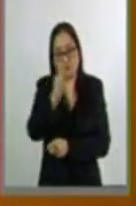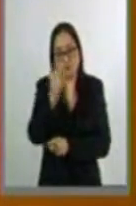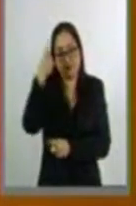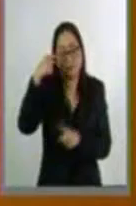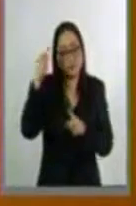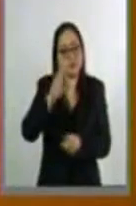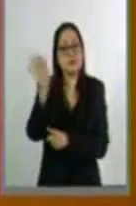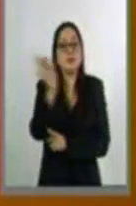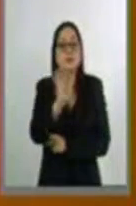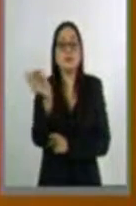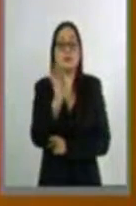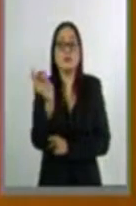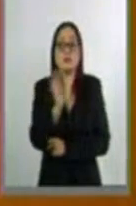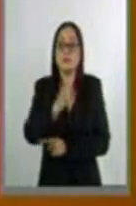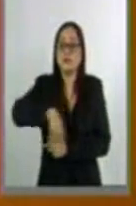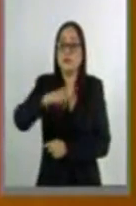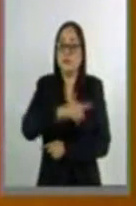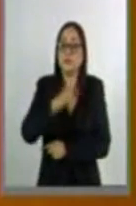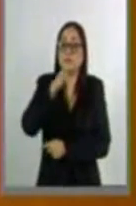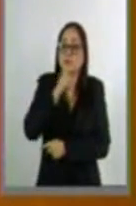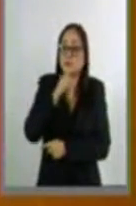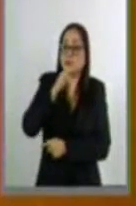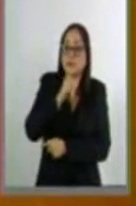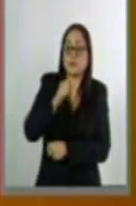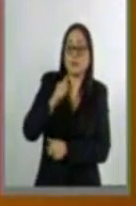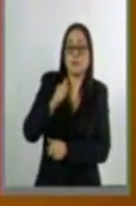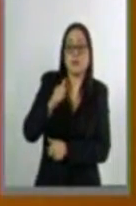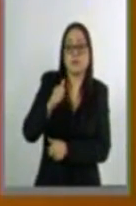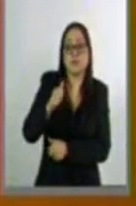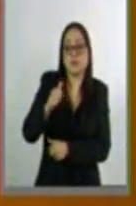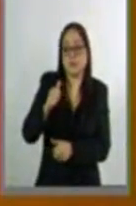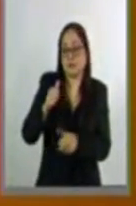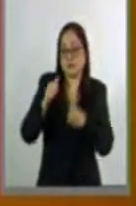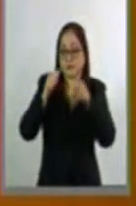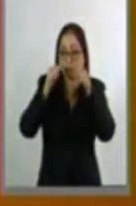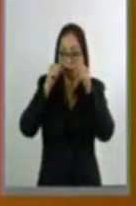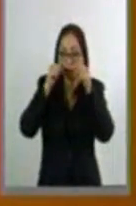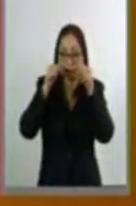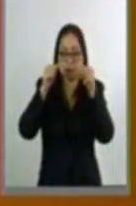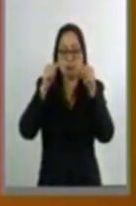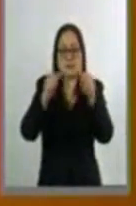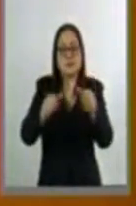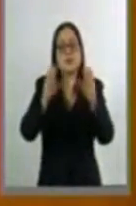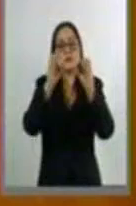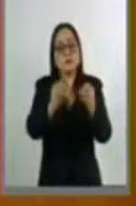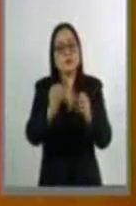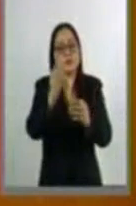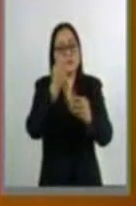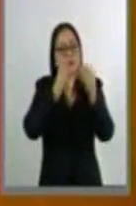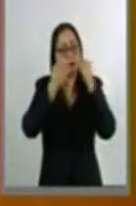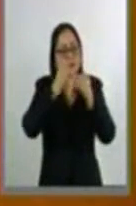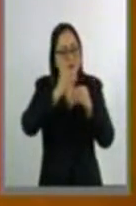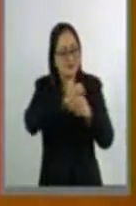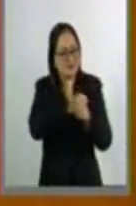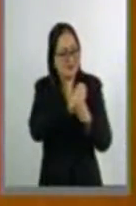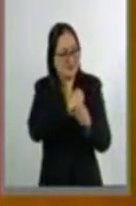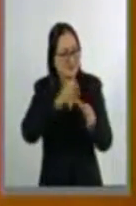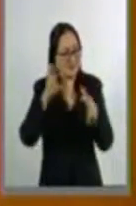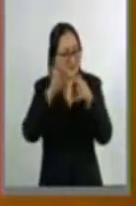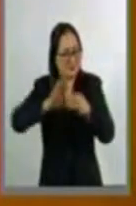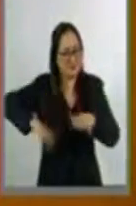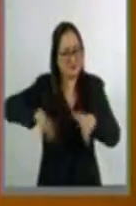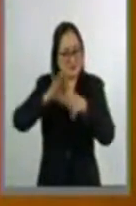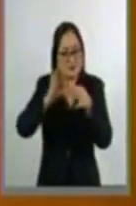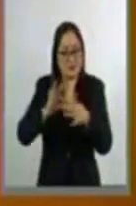en el caso de no poder brindar el alojamiento o la alimentación señaladas, las